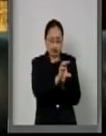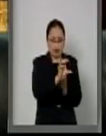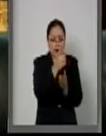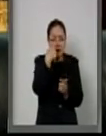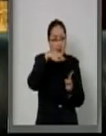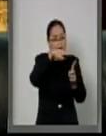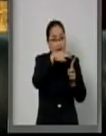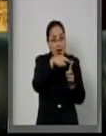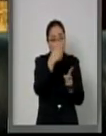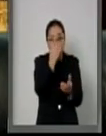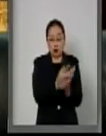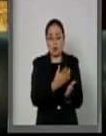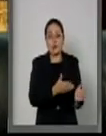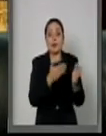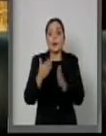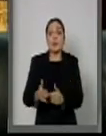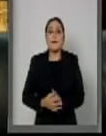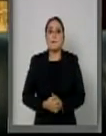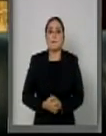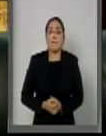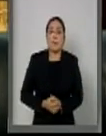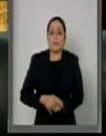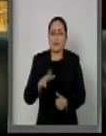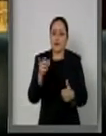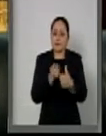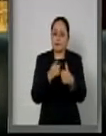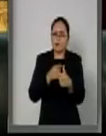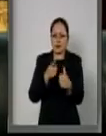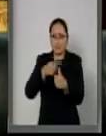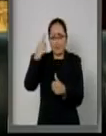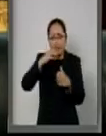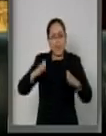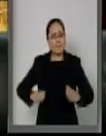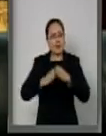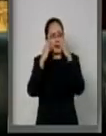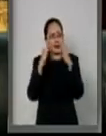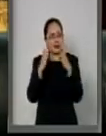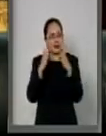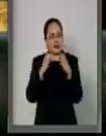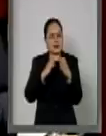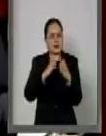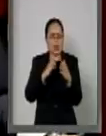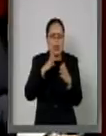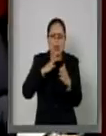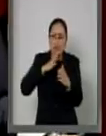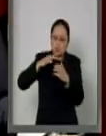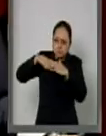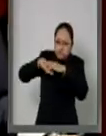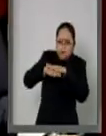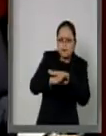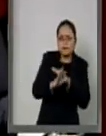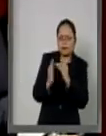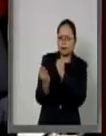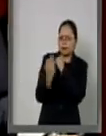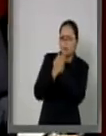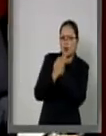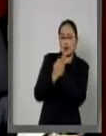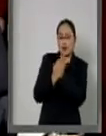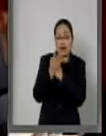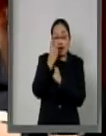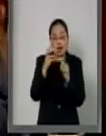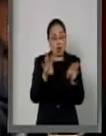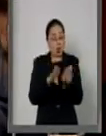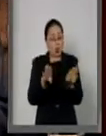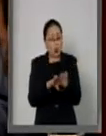bonos, recursos fiscales se aplican primero para la emergencia y el refugio. Y aquí, insisto, las categorías